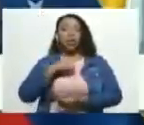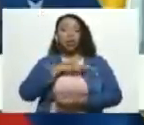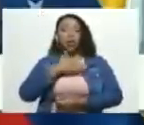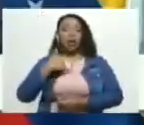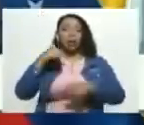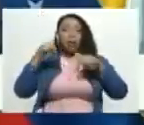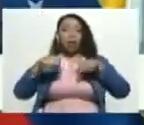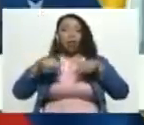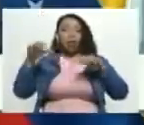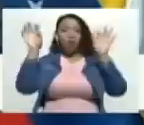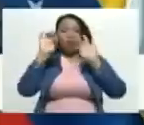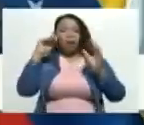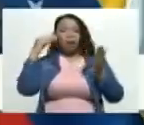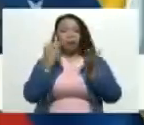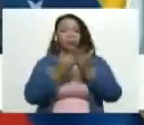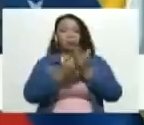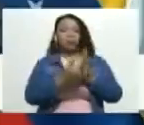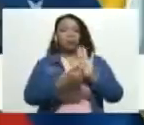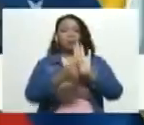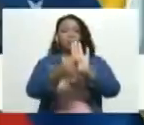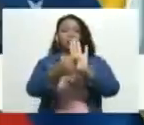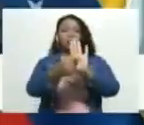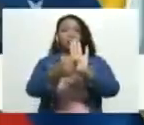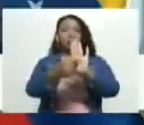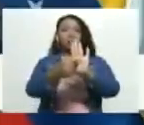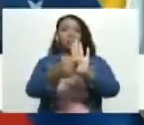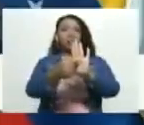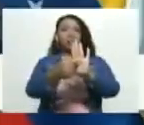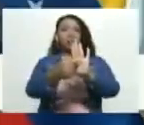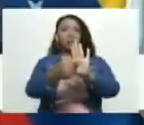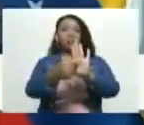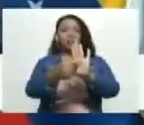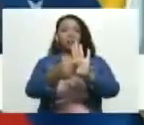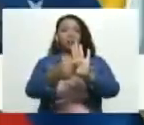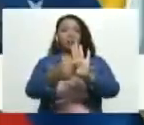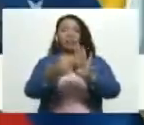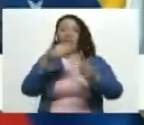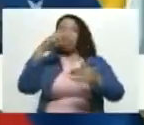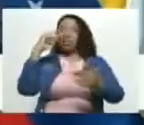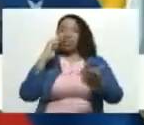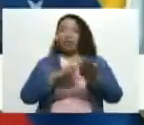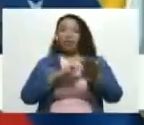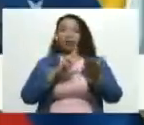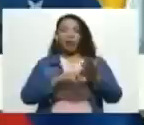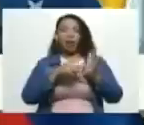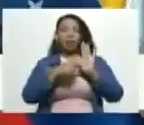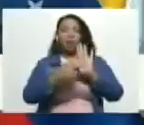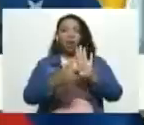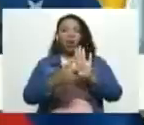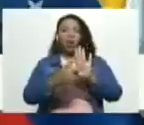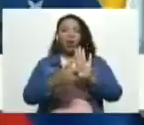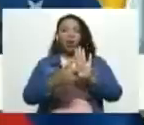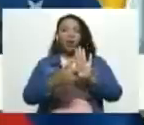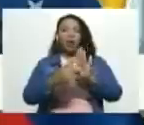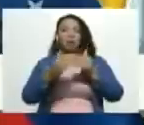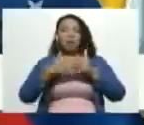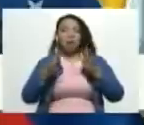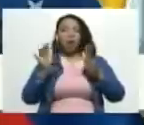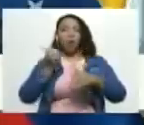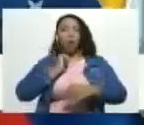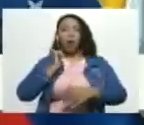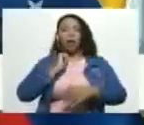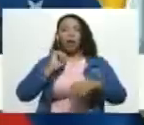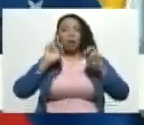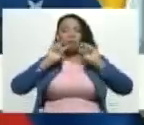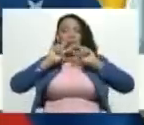demostrar con fuentes reales fuentes abiertas para cualquiera que quiera